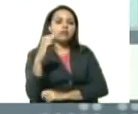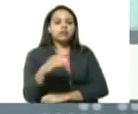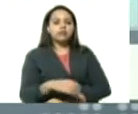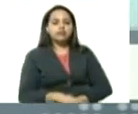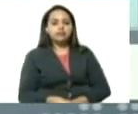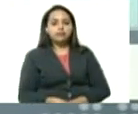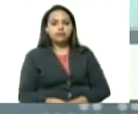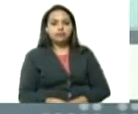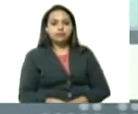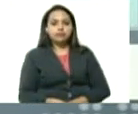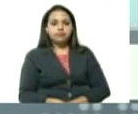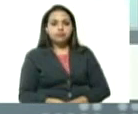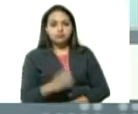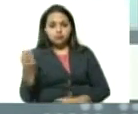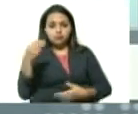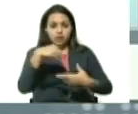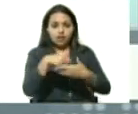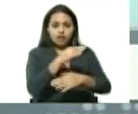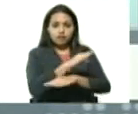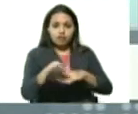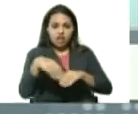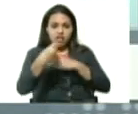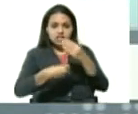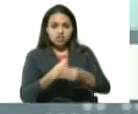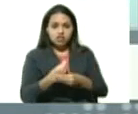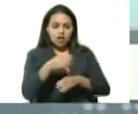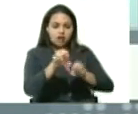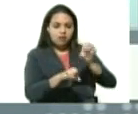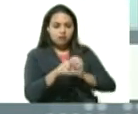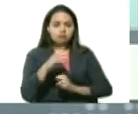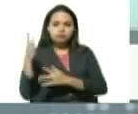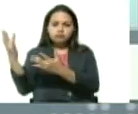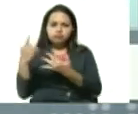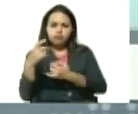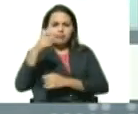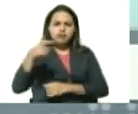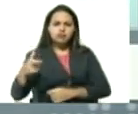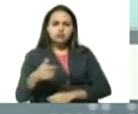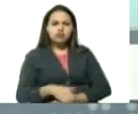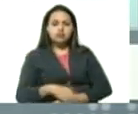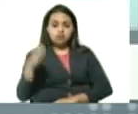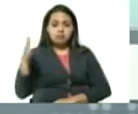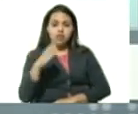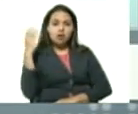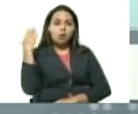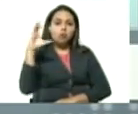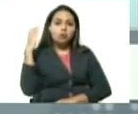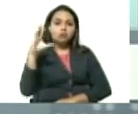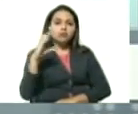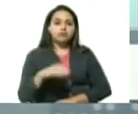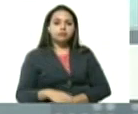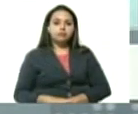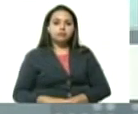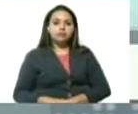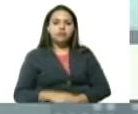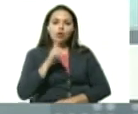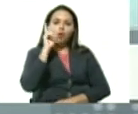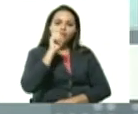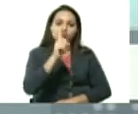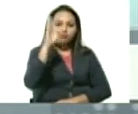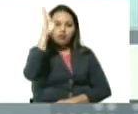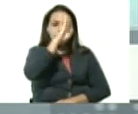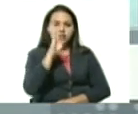llegados ahí pasaron la frontera se le hizo la prueba son casos colombianos 66 casos colombianos uno de Brasil